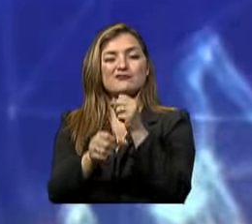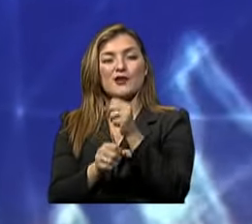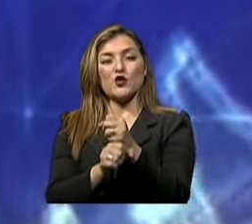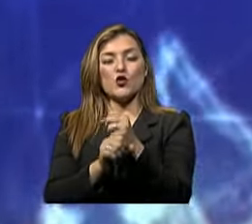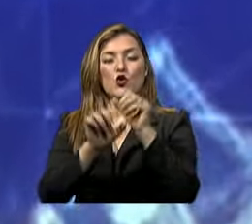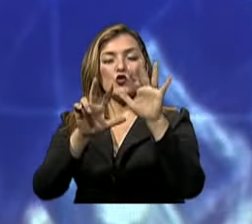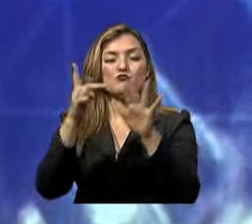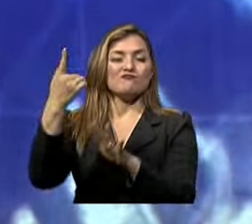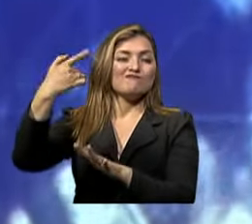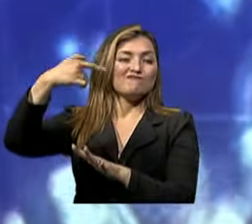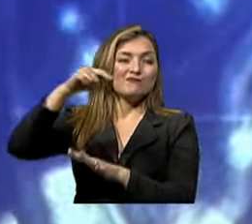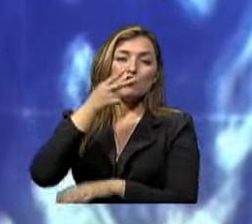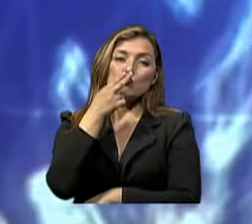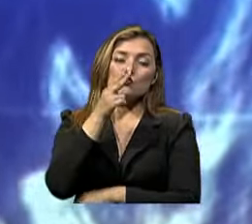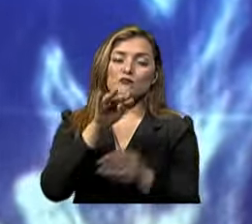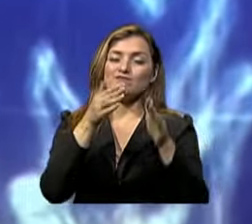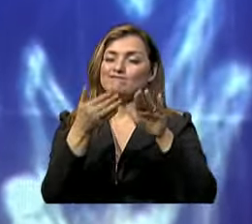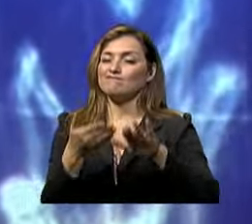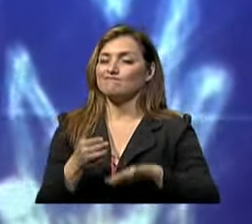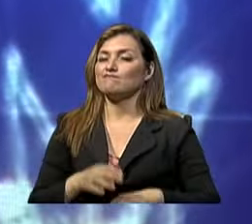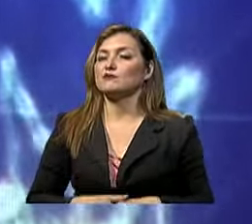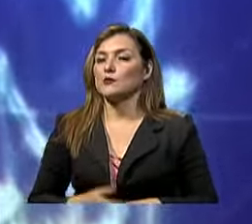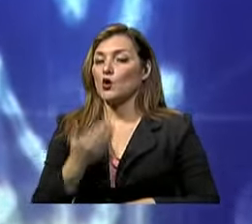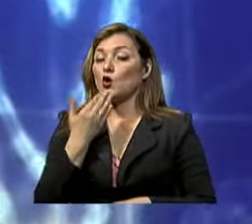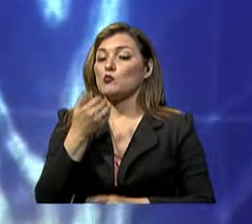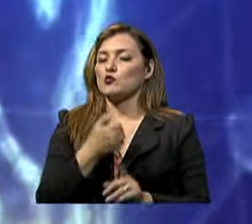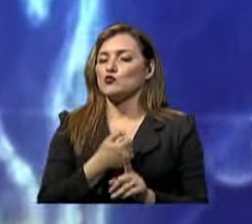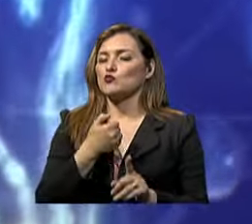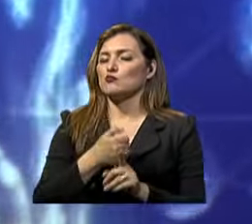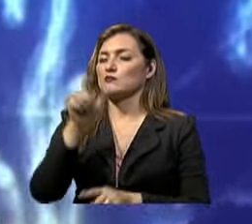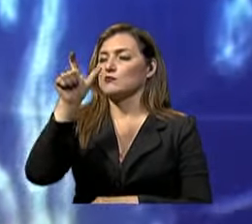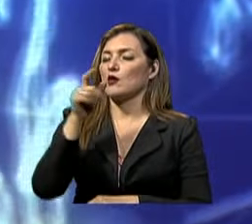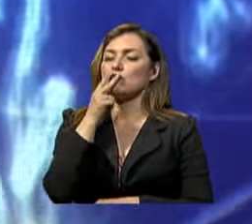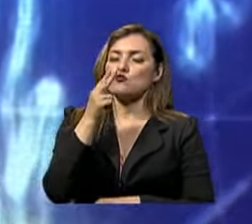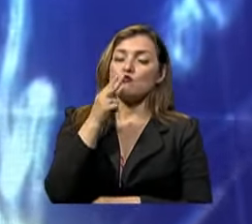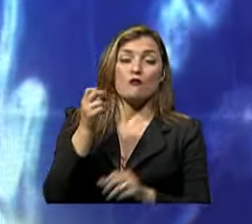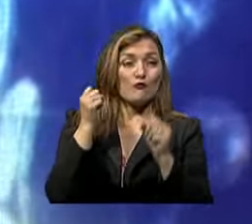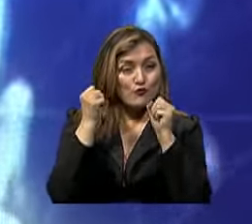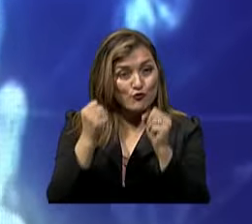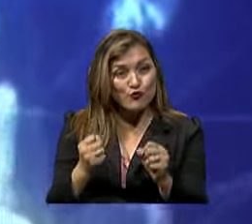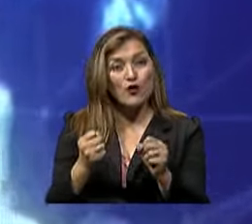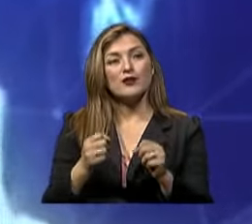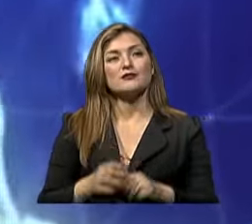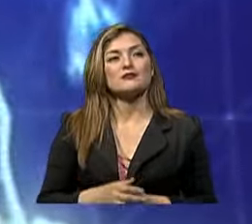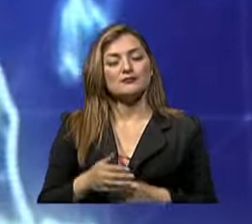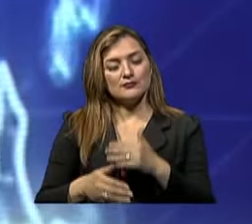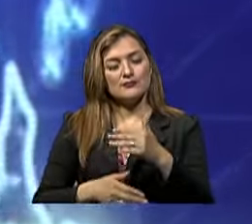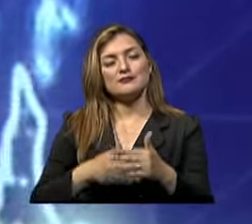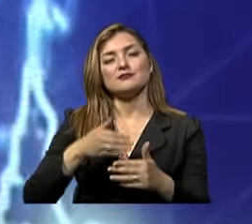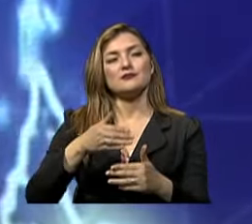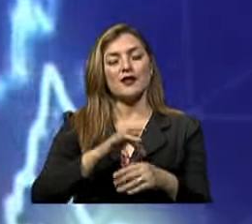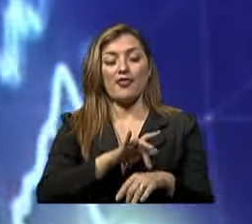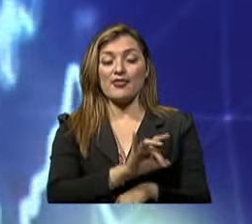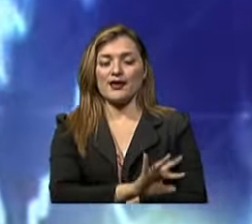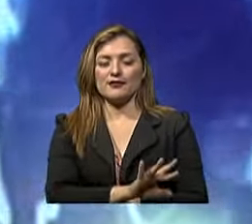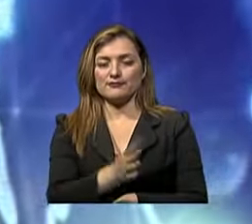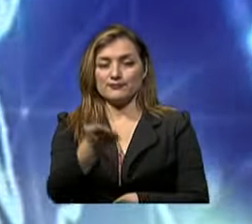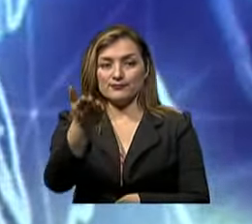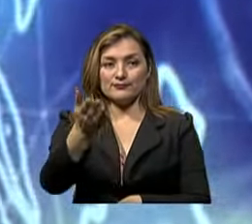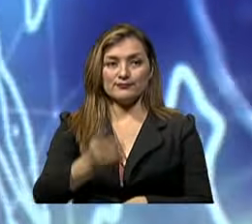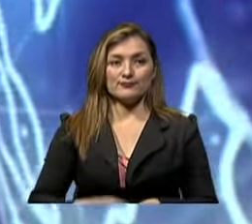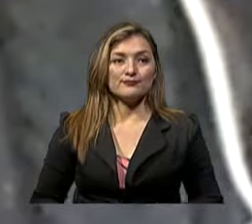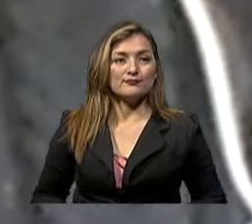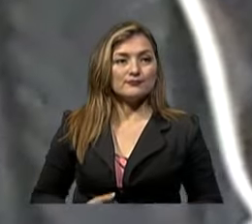Hoy En primera mano Van a conocer Cómo es la lucha diaria De un fumador severo Que se encuentra En proceso De dejar el tabaco Veamos